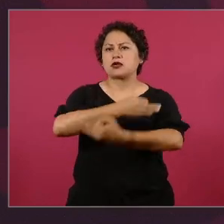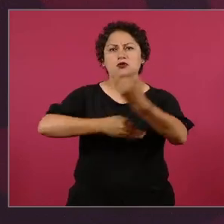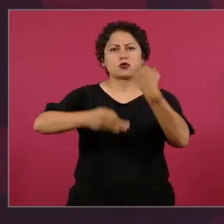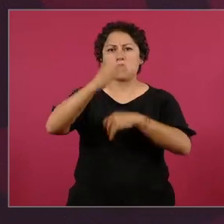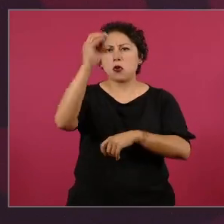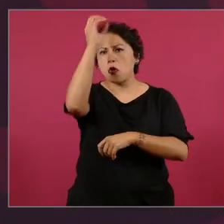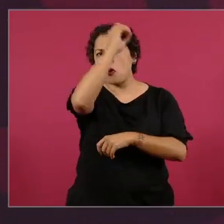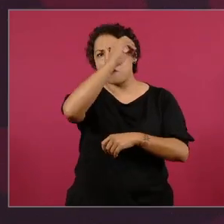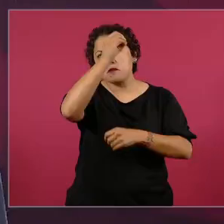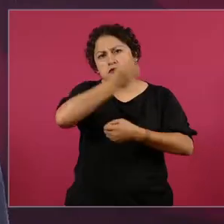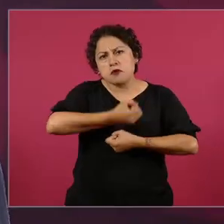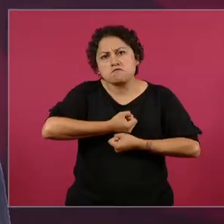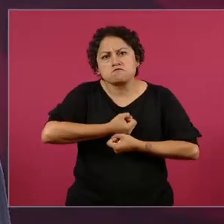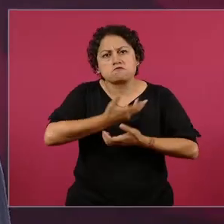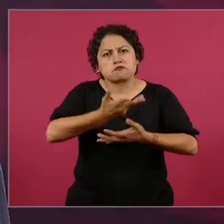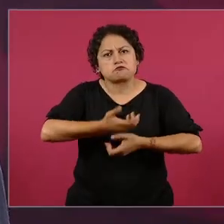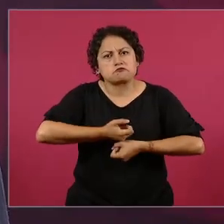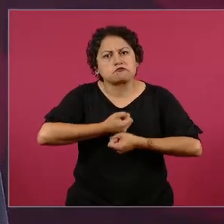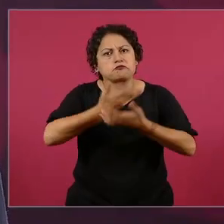democracia